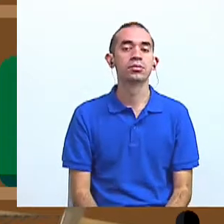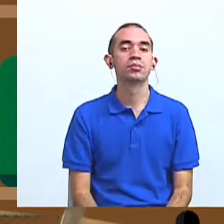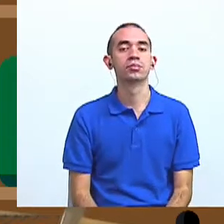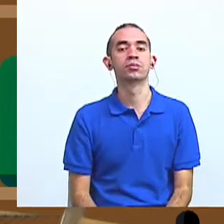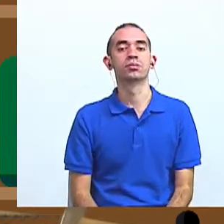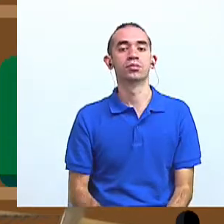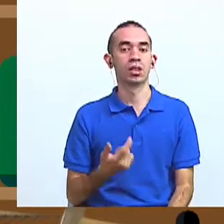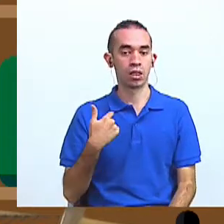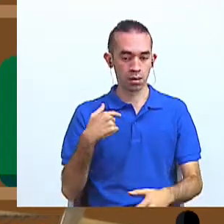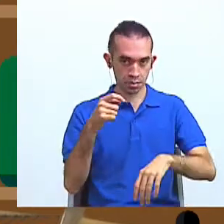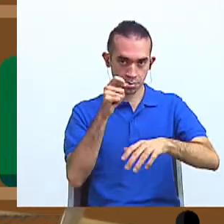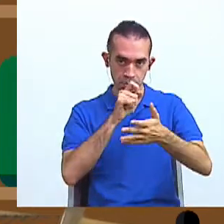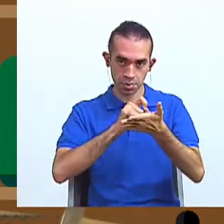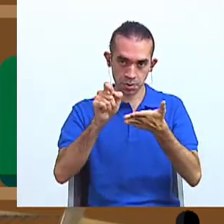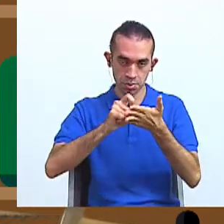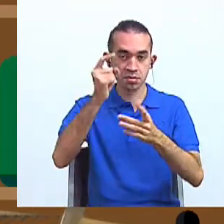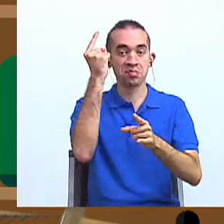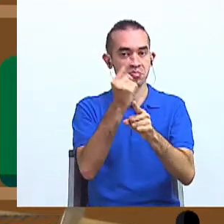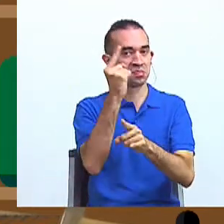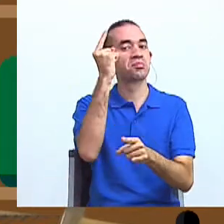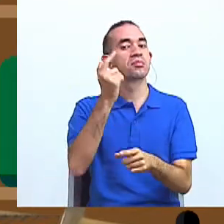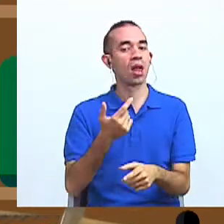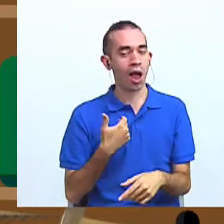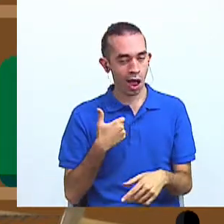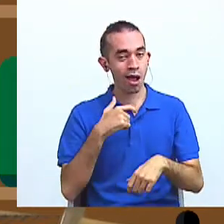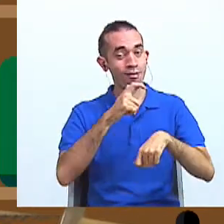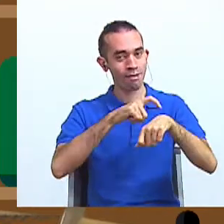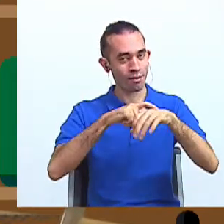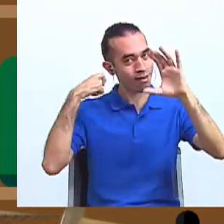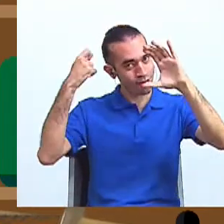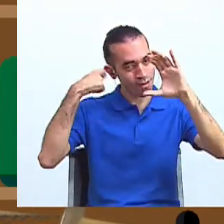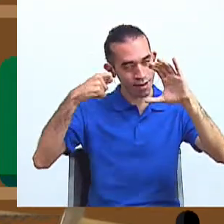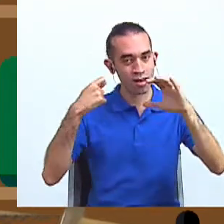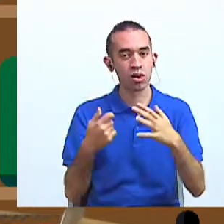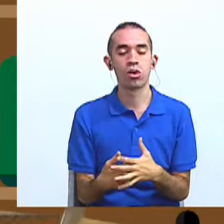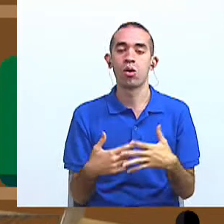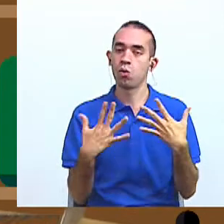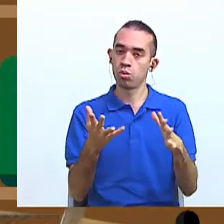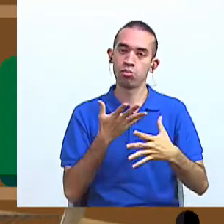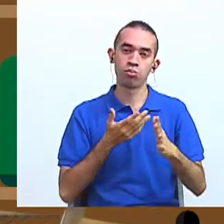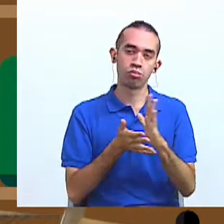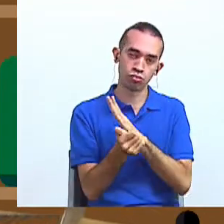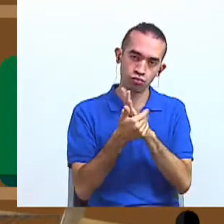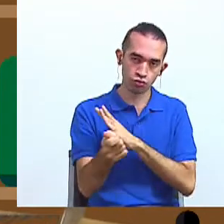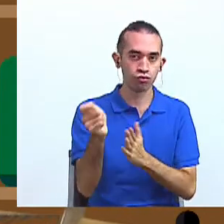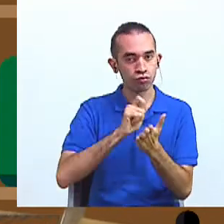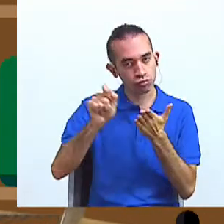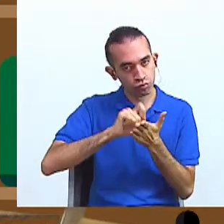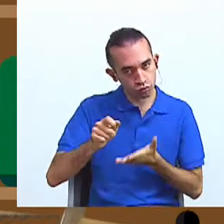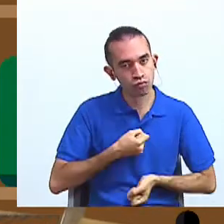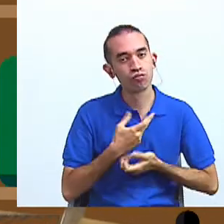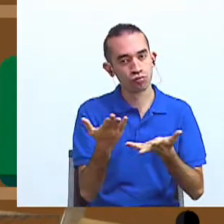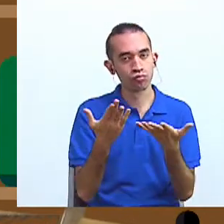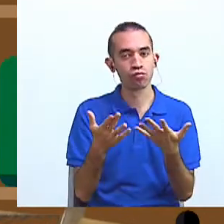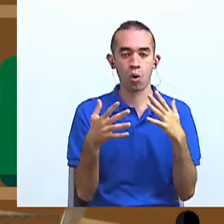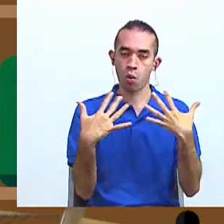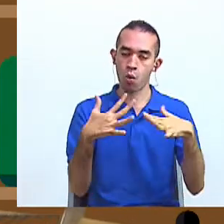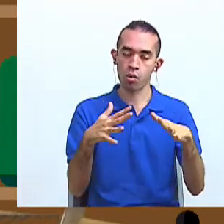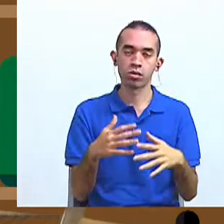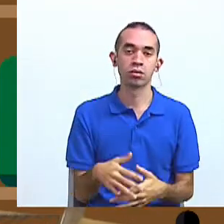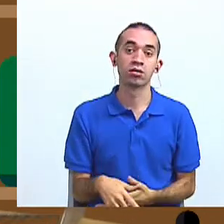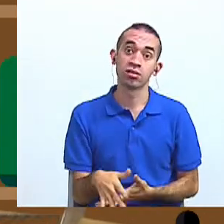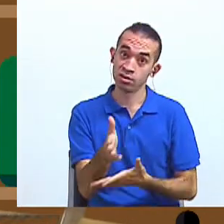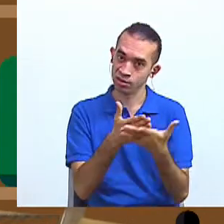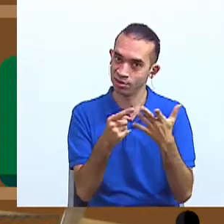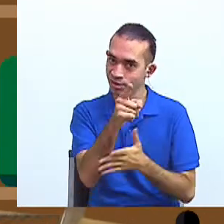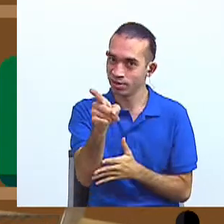nuestros momentos ortográficos para fortalecer todas esas habilidades en expresión escrita. Yo sé, yo sé, más de uno en casa